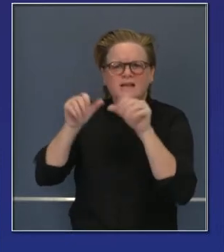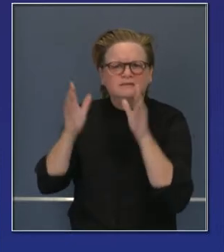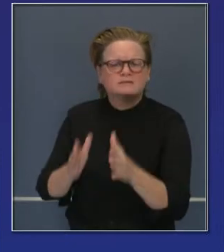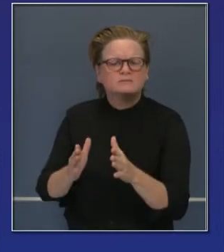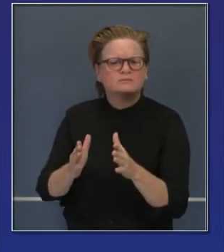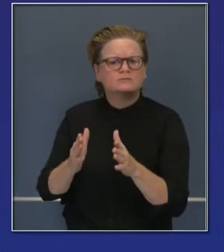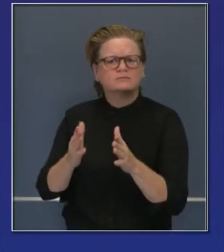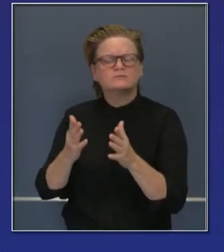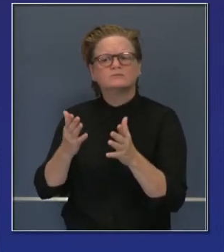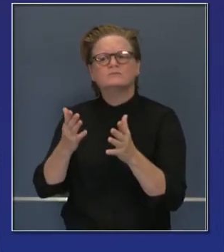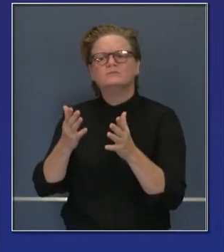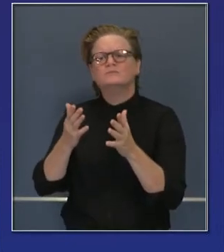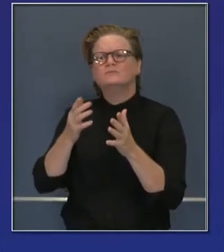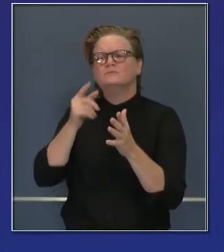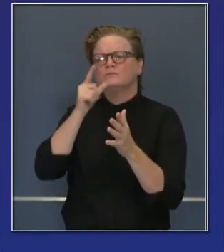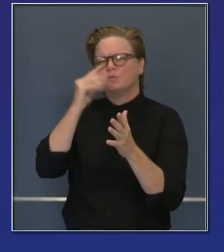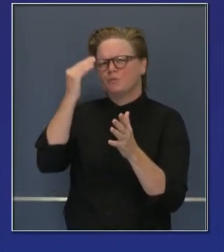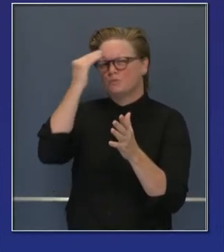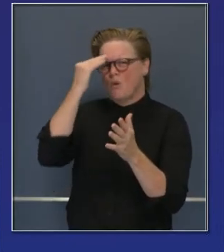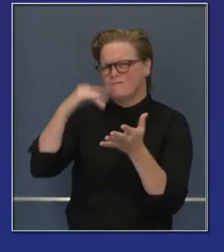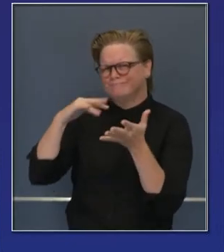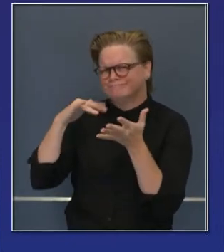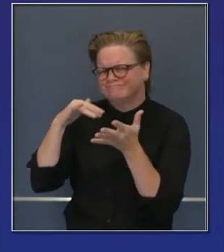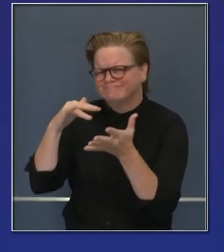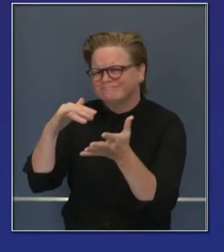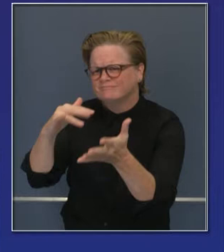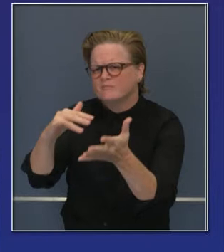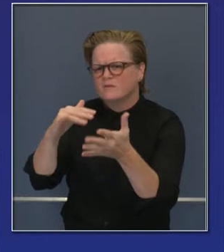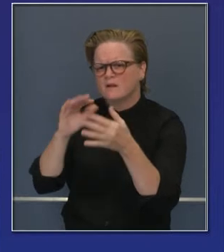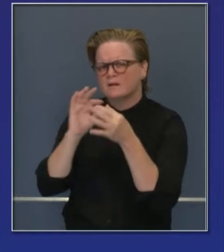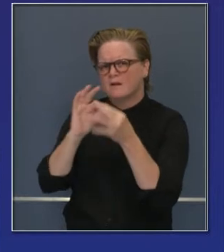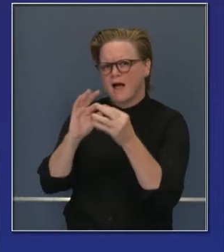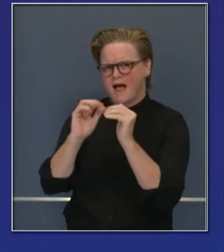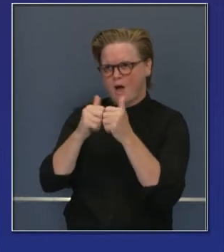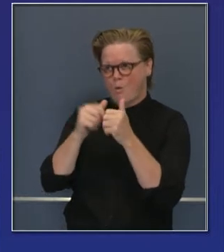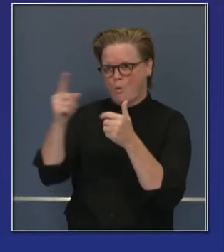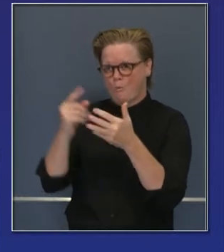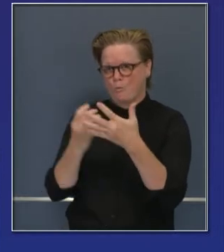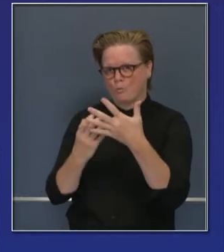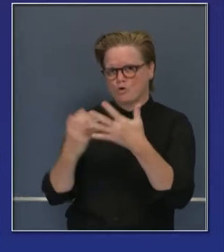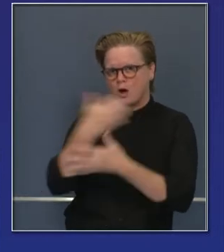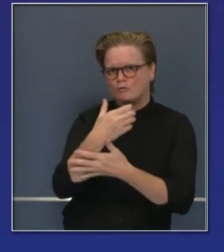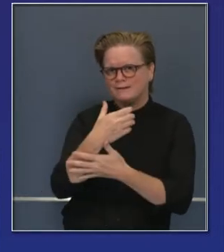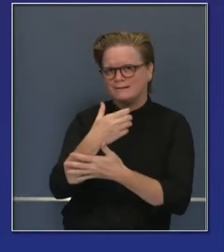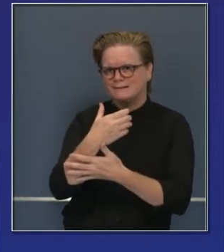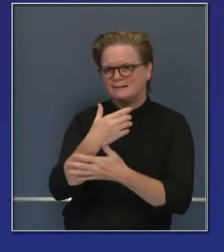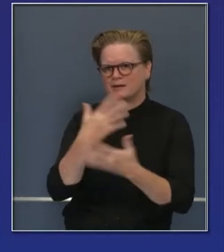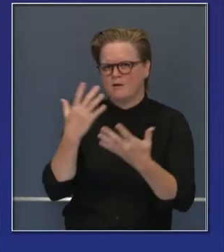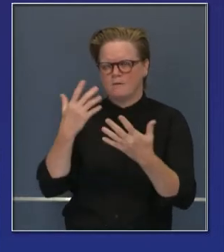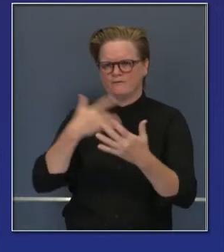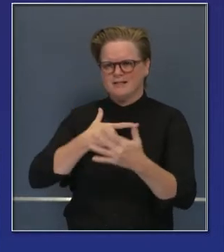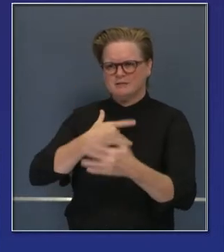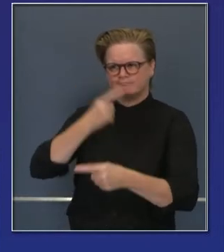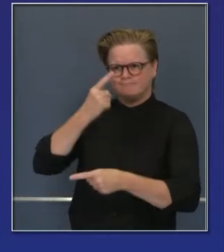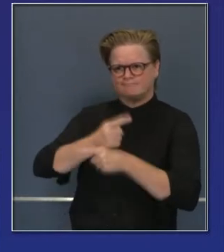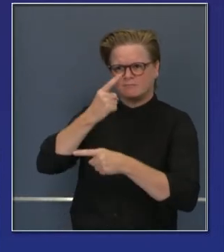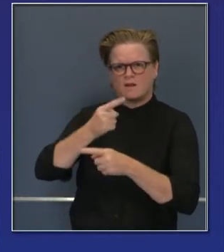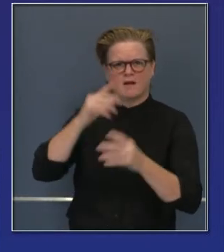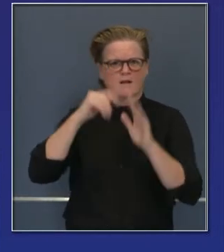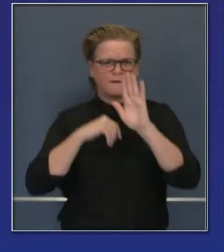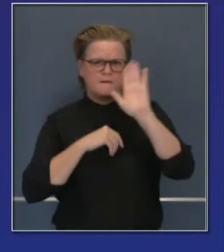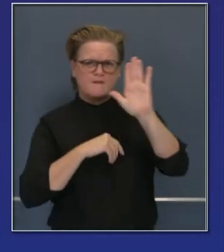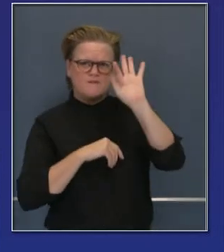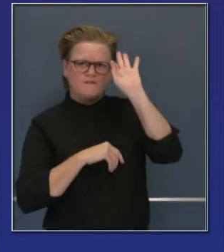expertos de etnia sobre cómo dirigir estas vacunas, con qué